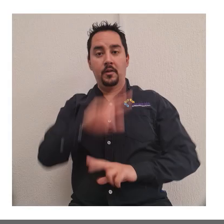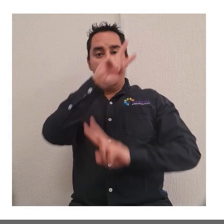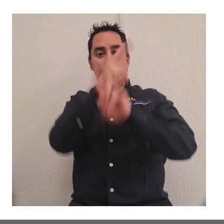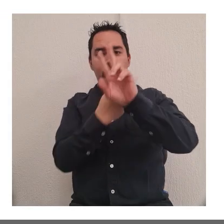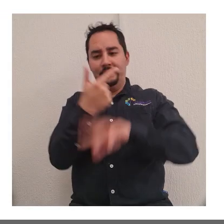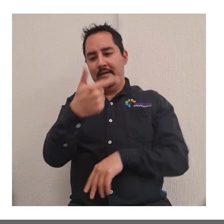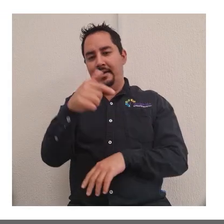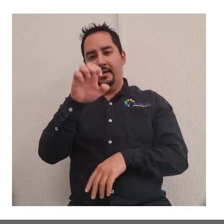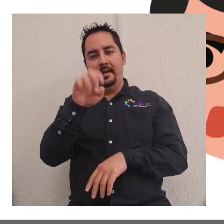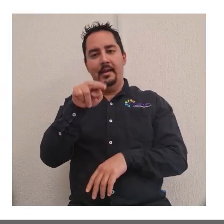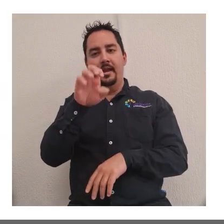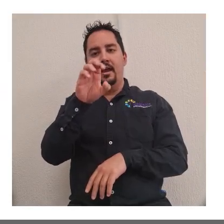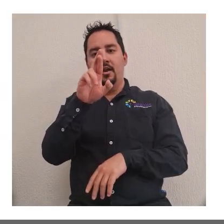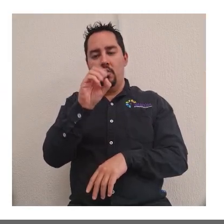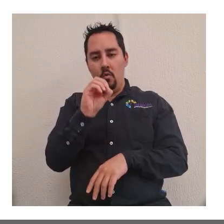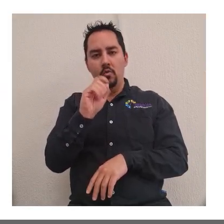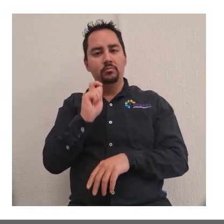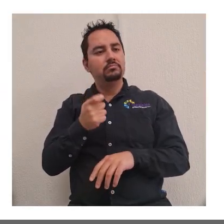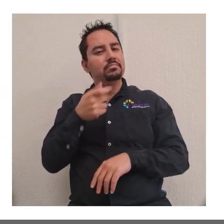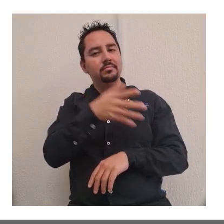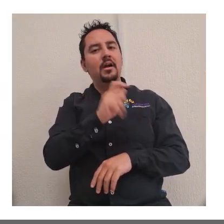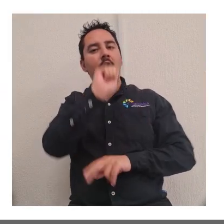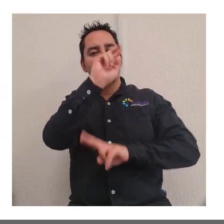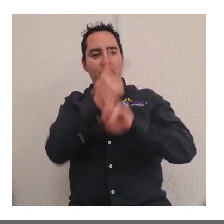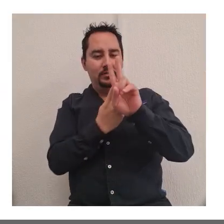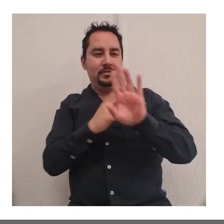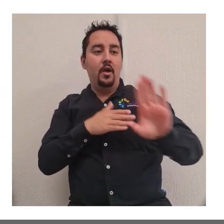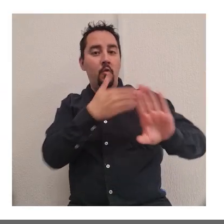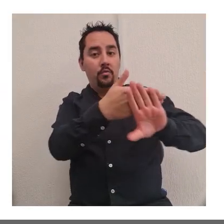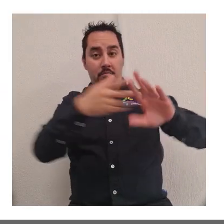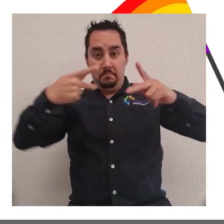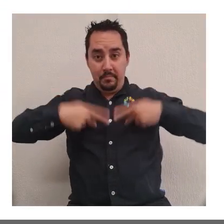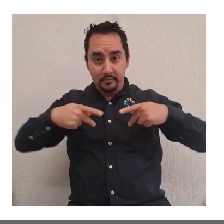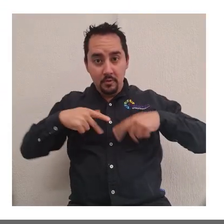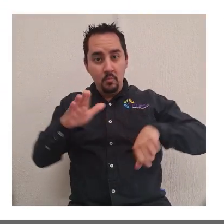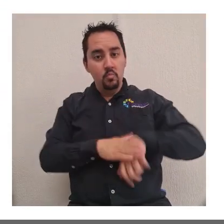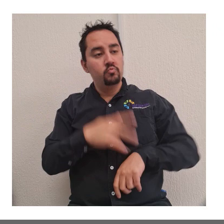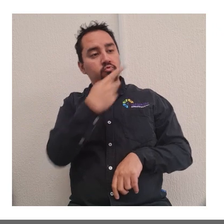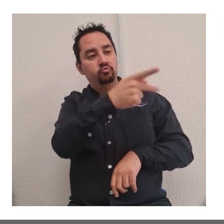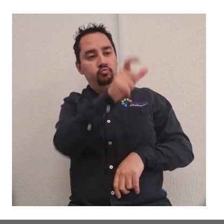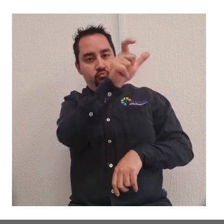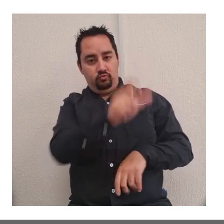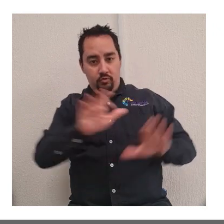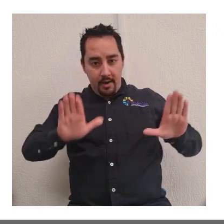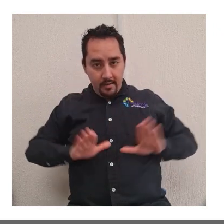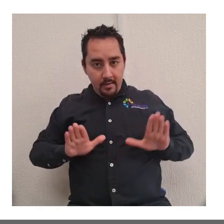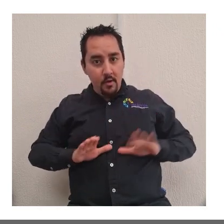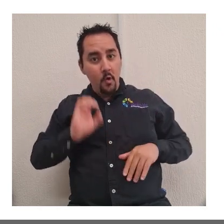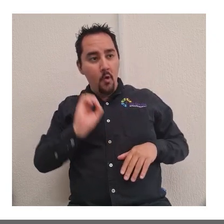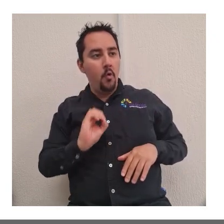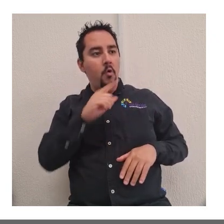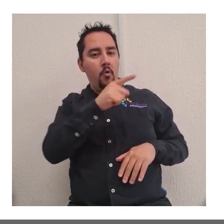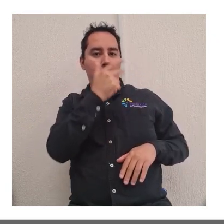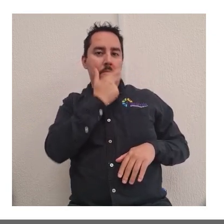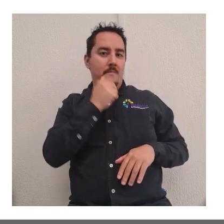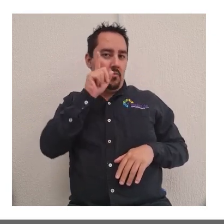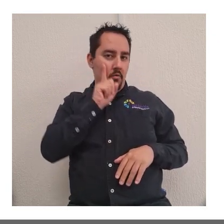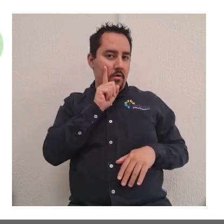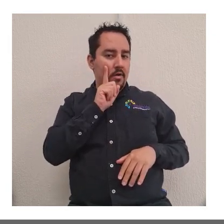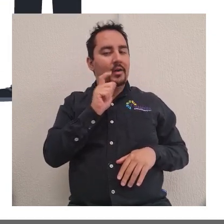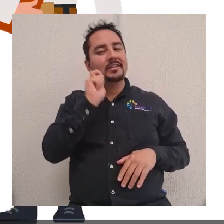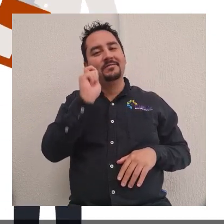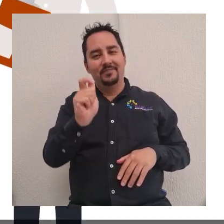La violencia de género se define como cualquier violencia ejercida contra una persona por razones de su identidad o por condiciones de género.